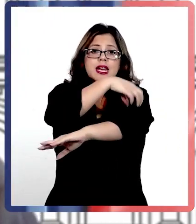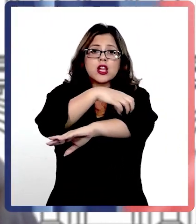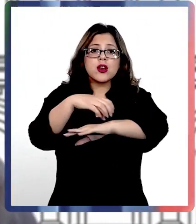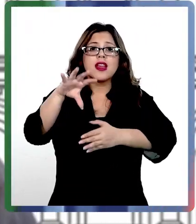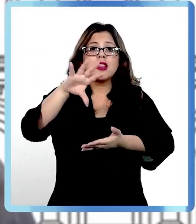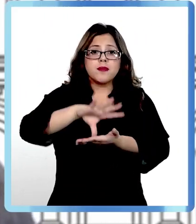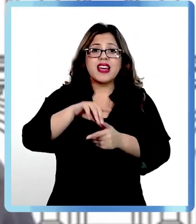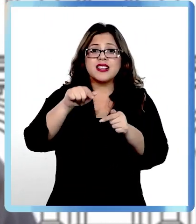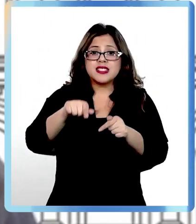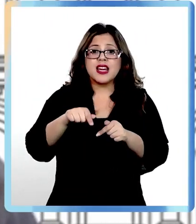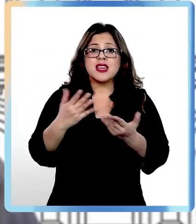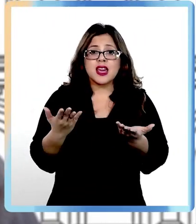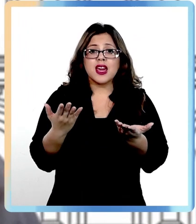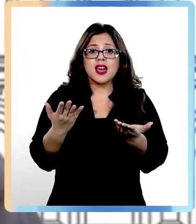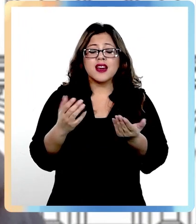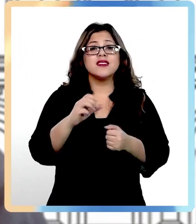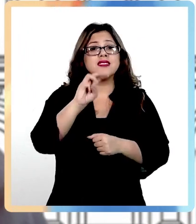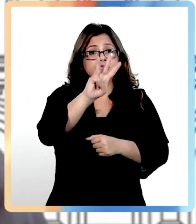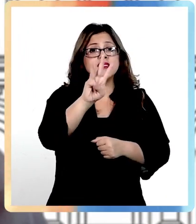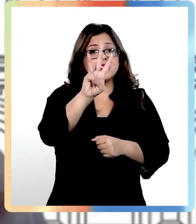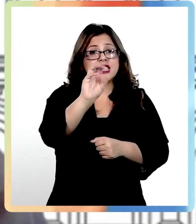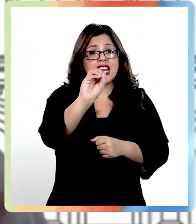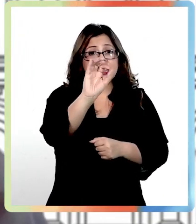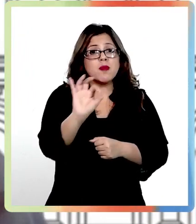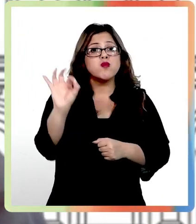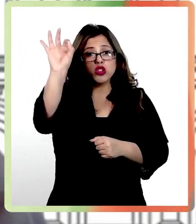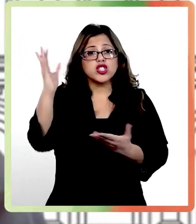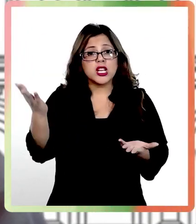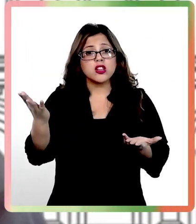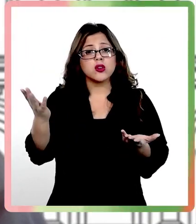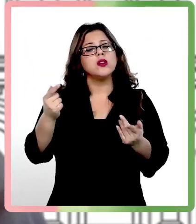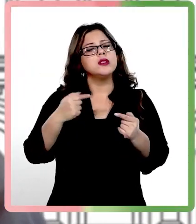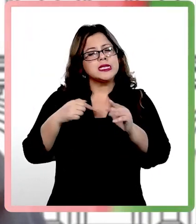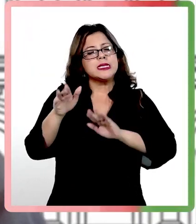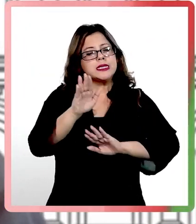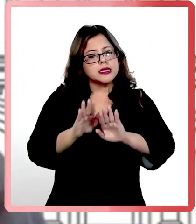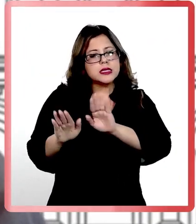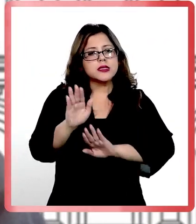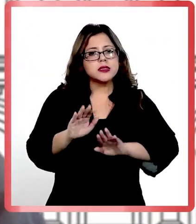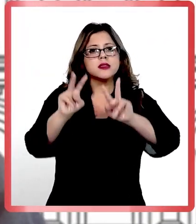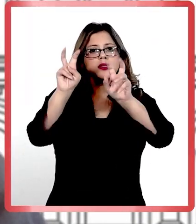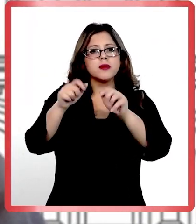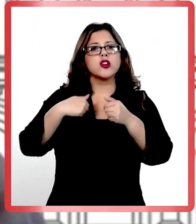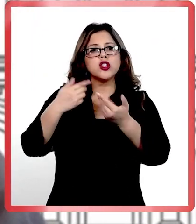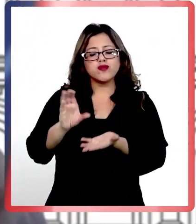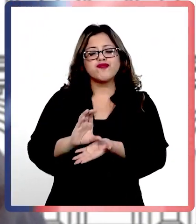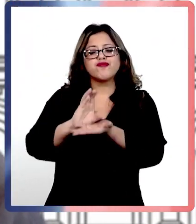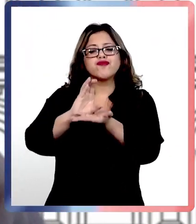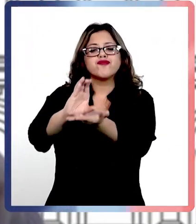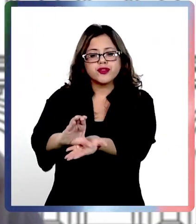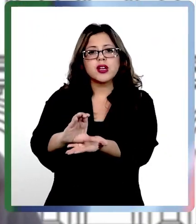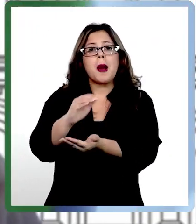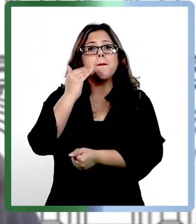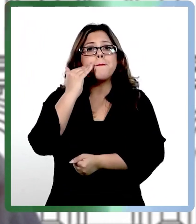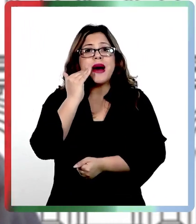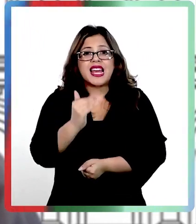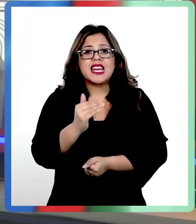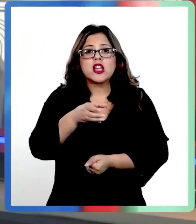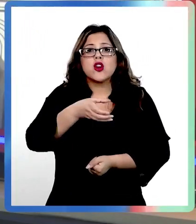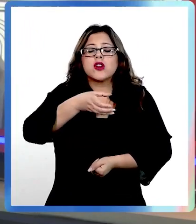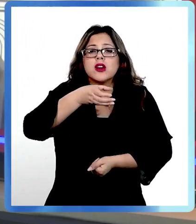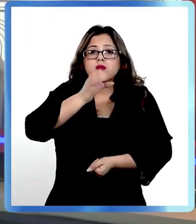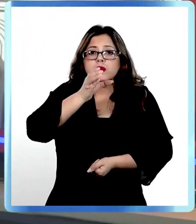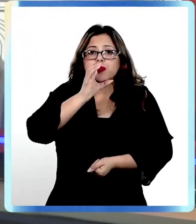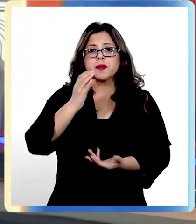regiones del país alcanza hasta el 30%. Entonces, yo ahí sería muy cuidadoso en lo que le estoy dando al niño para hidratarse.